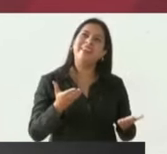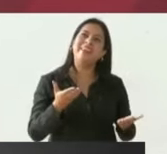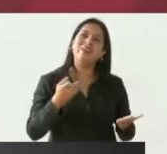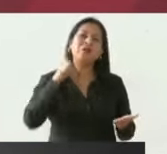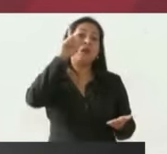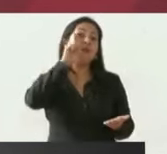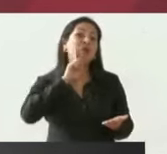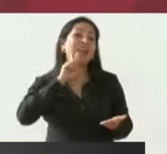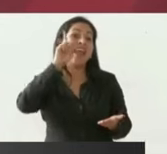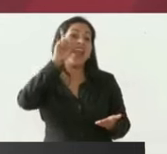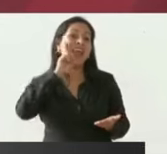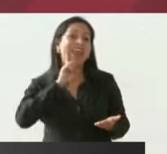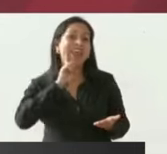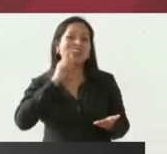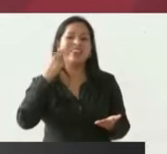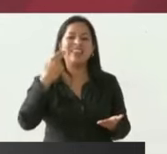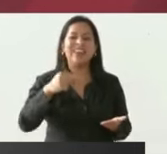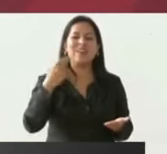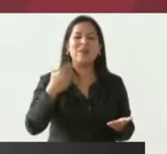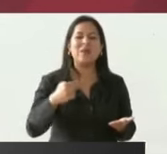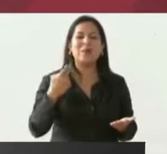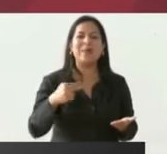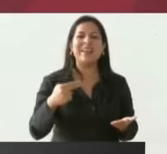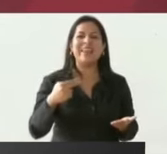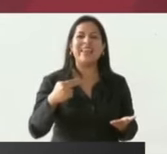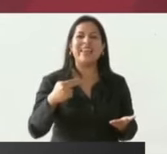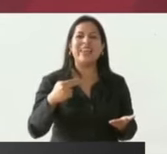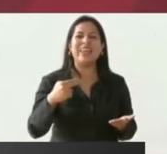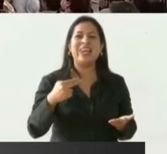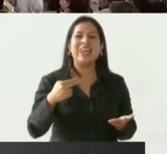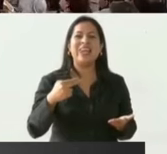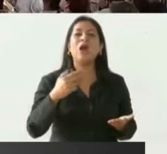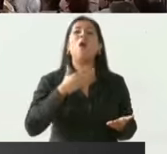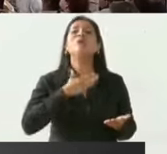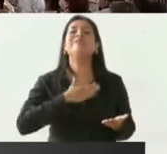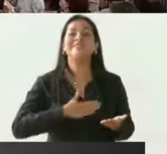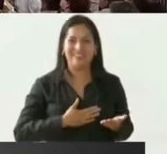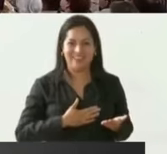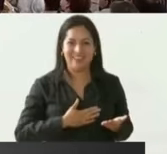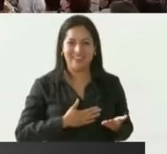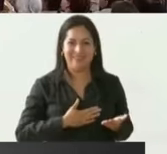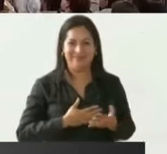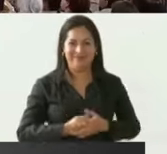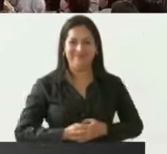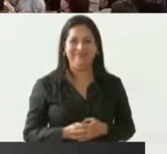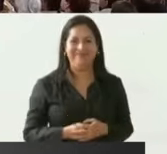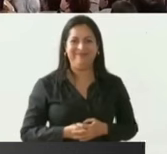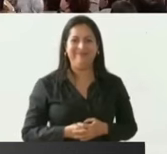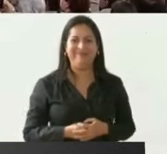que se llama justicia no